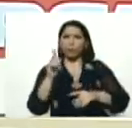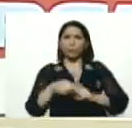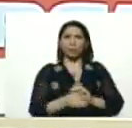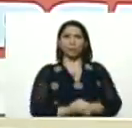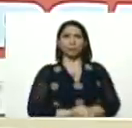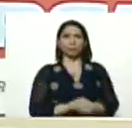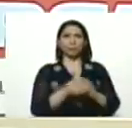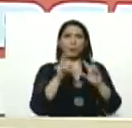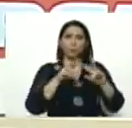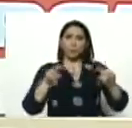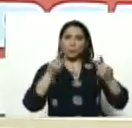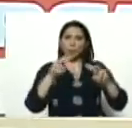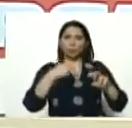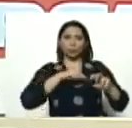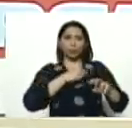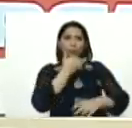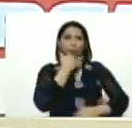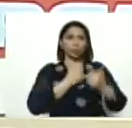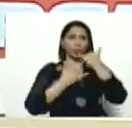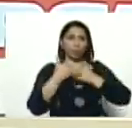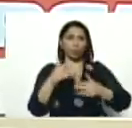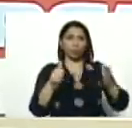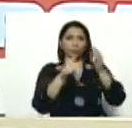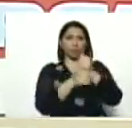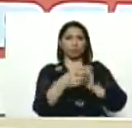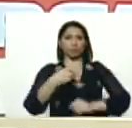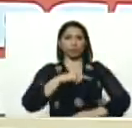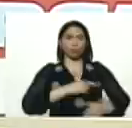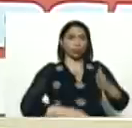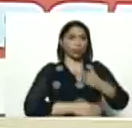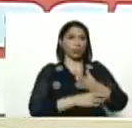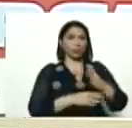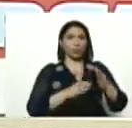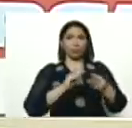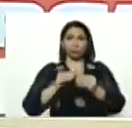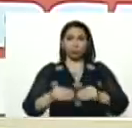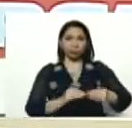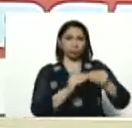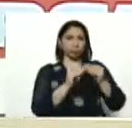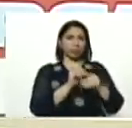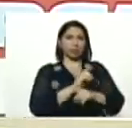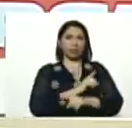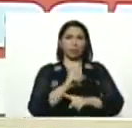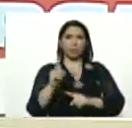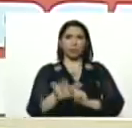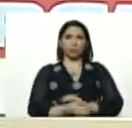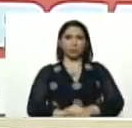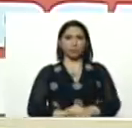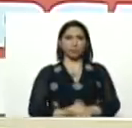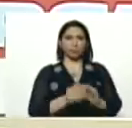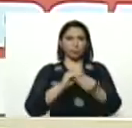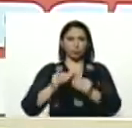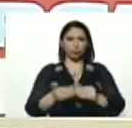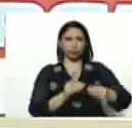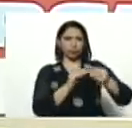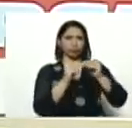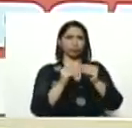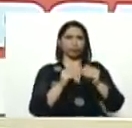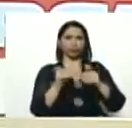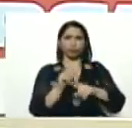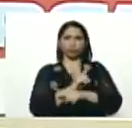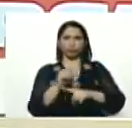los errores, que hemos conseguido, inmediatamente, íbamos a, a, a, a su, corrección inmediata,